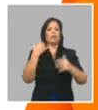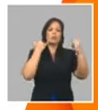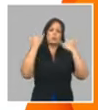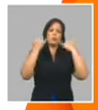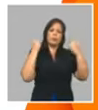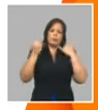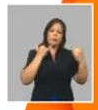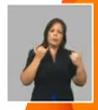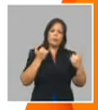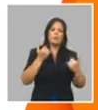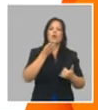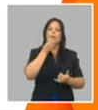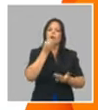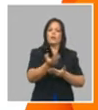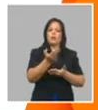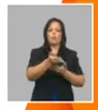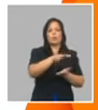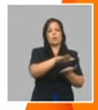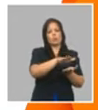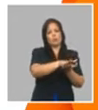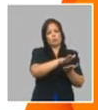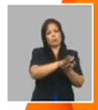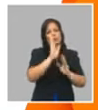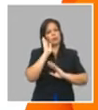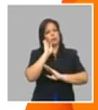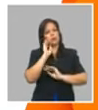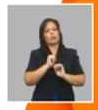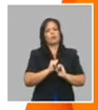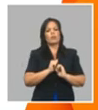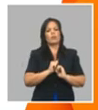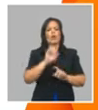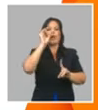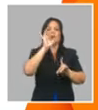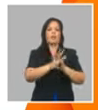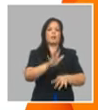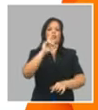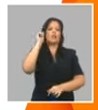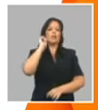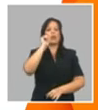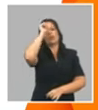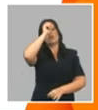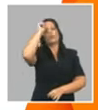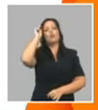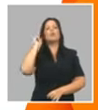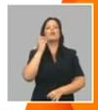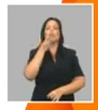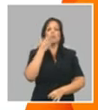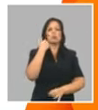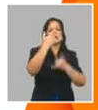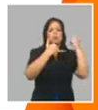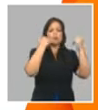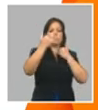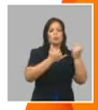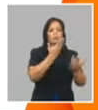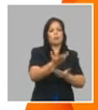Y nosotros creemos que ya a partir del fin de semana también pueden ser estas instalaciones una sede propicia y un espacio para disfrutar en